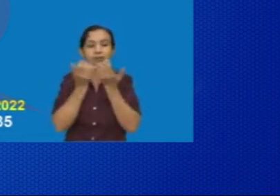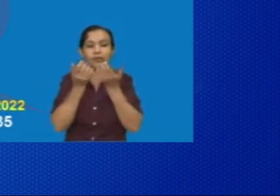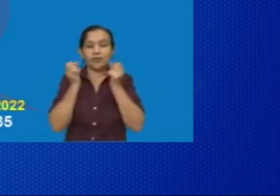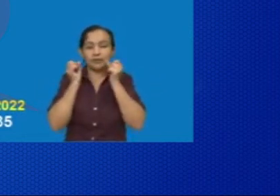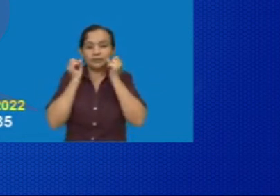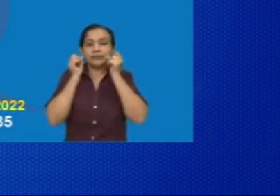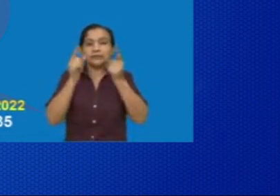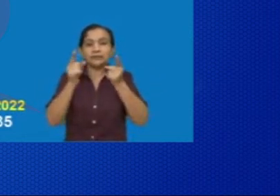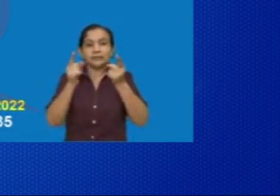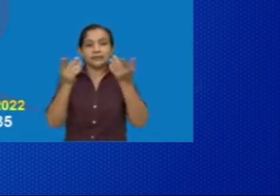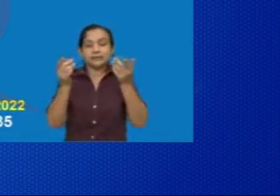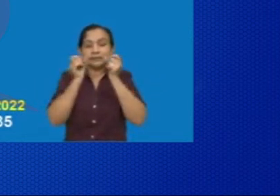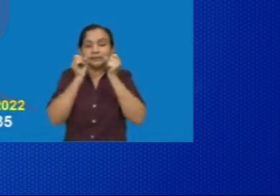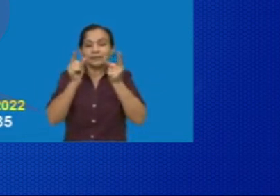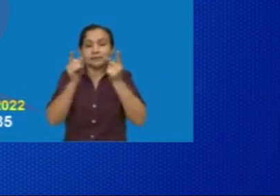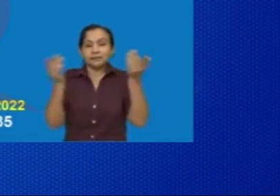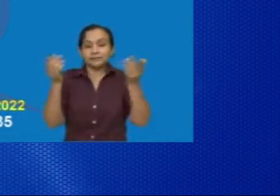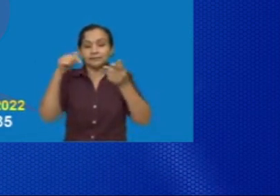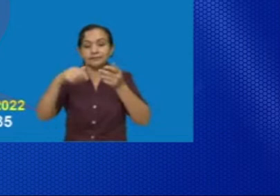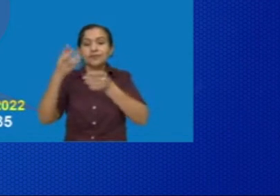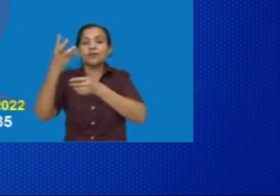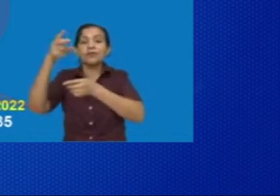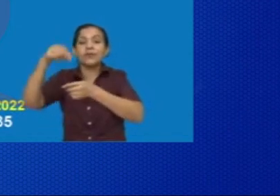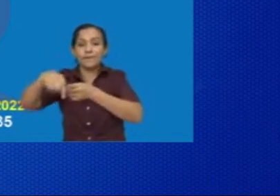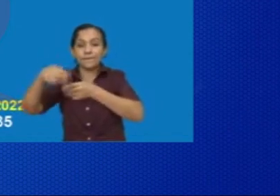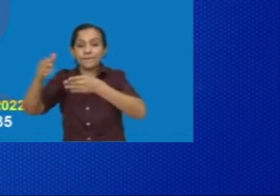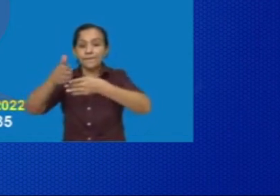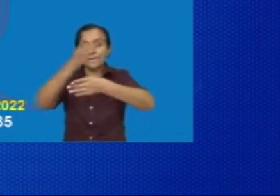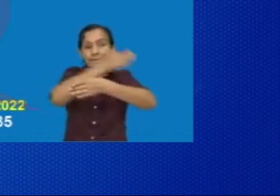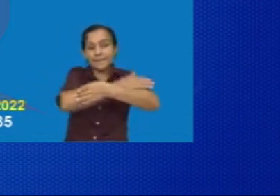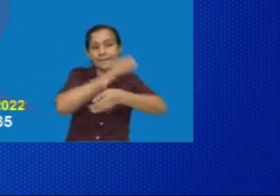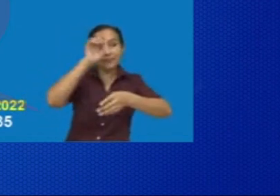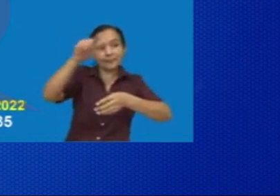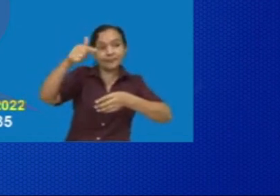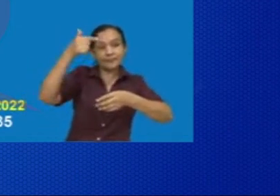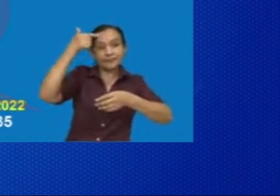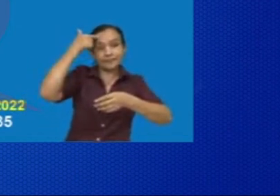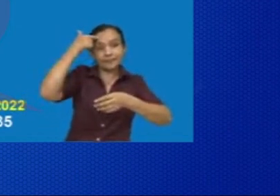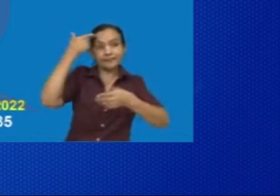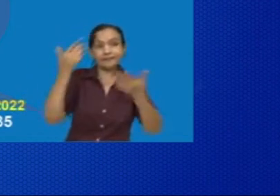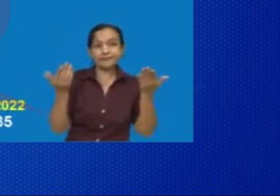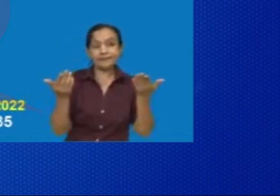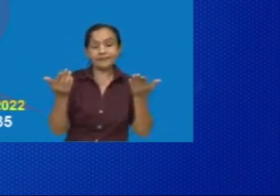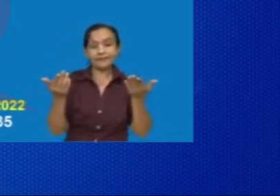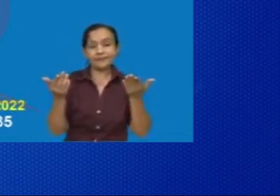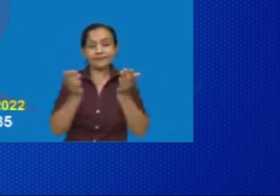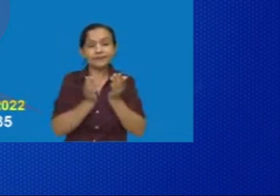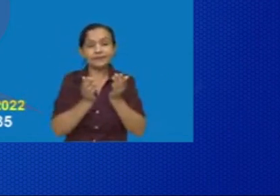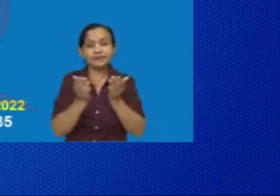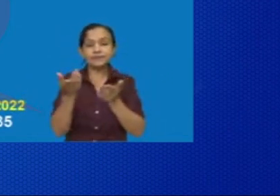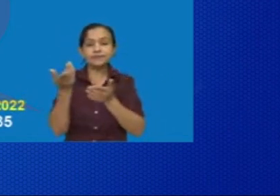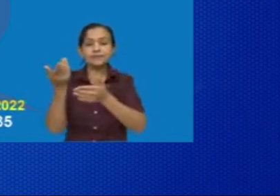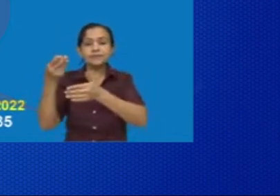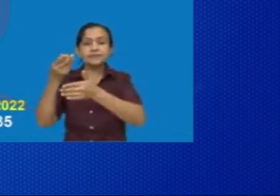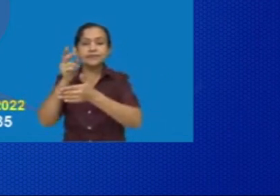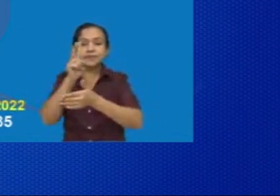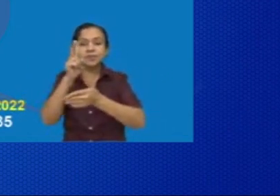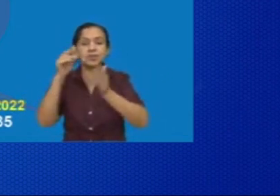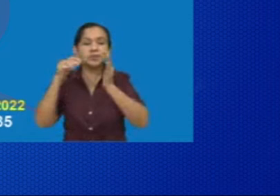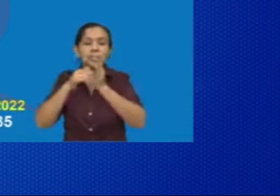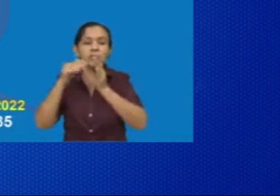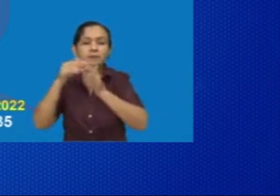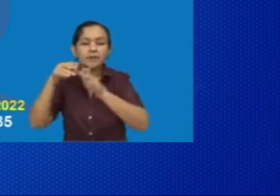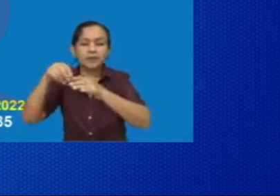de esta fecha. Fíjate que con los gobiernos anteriores tenían en flujo de caja 2 millones